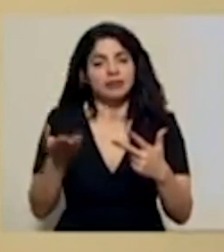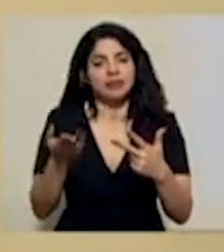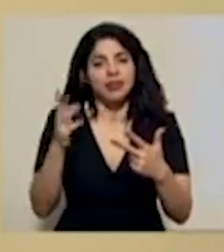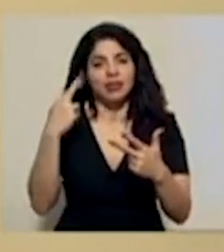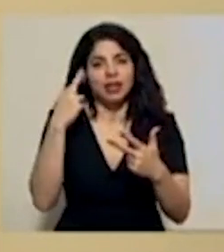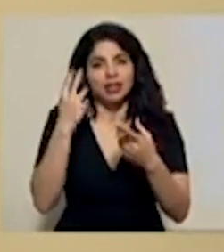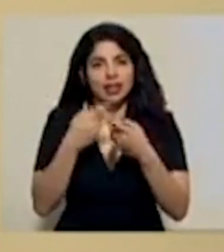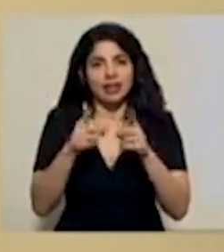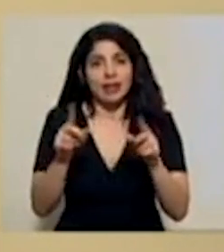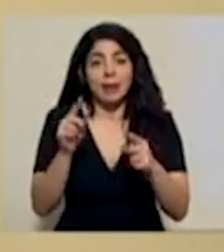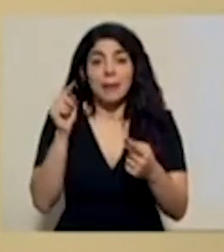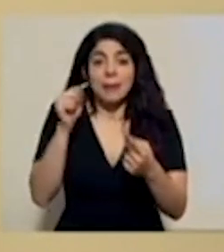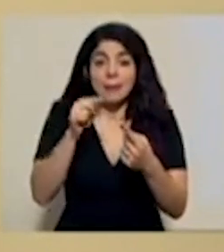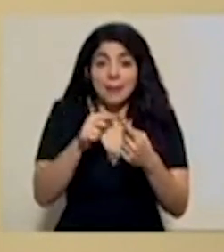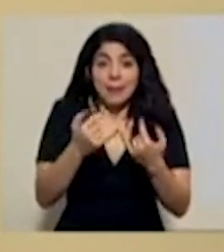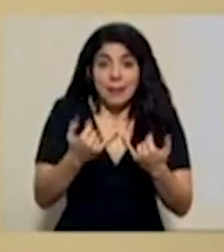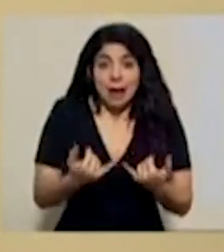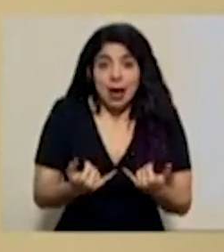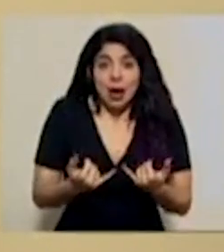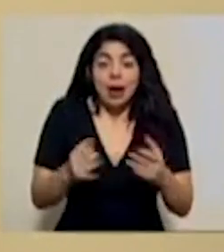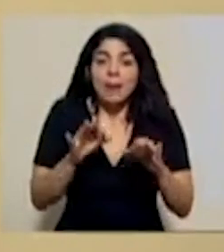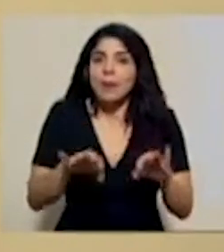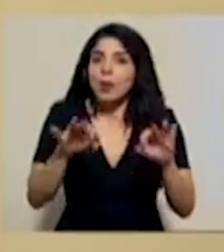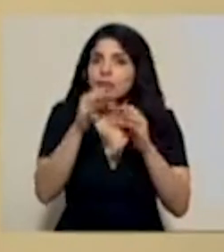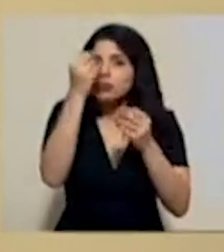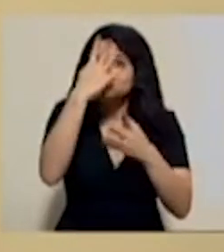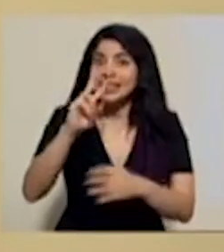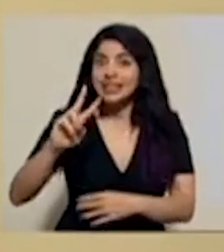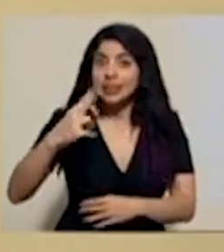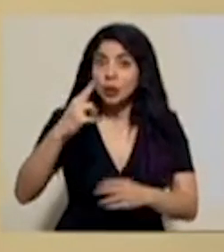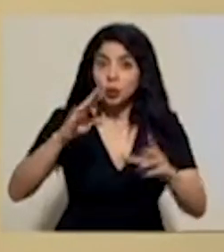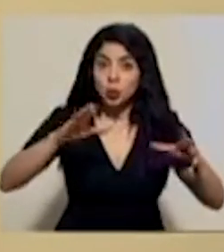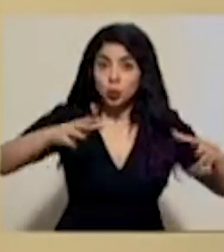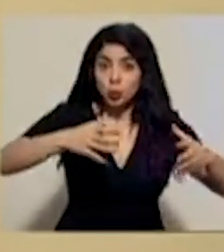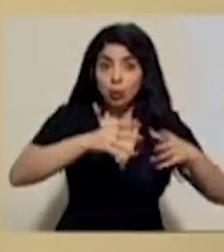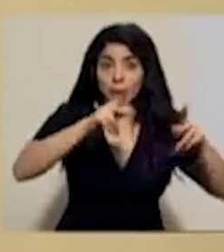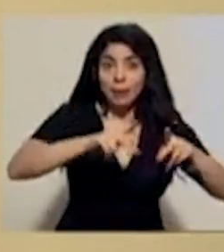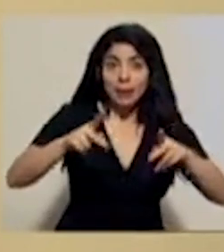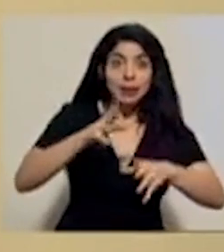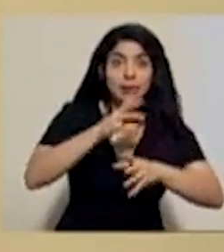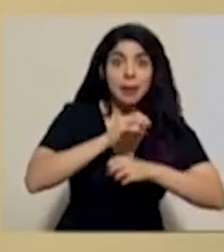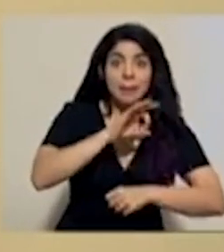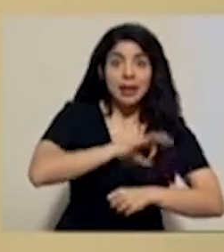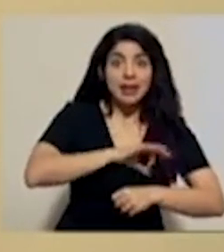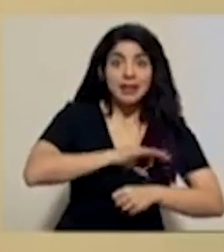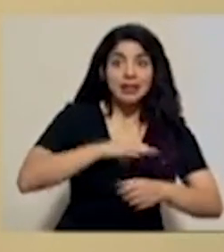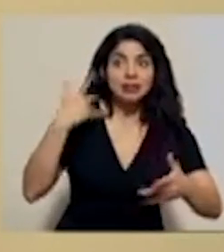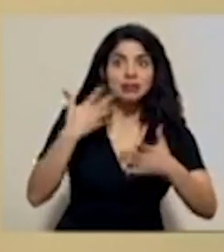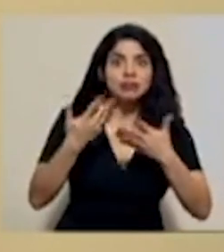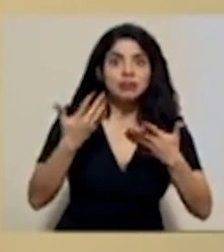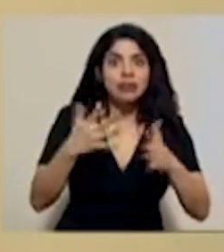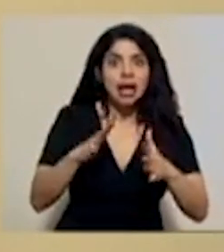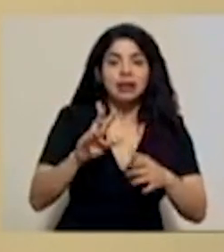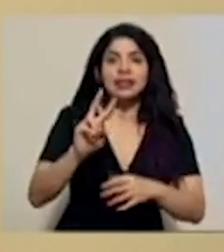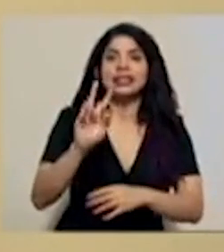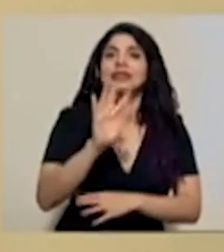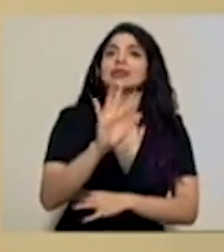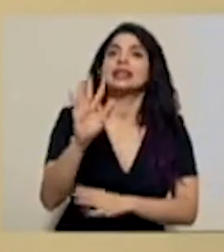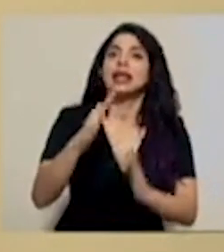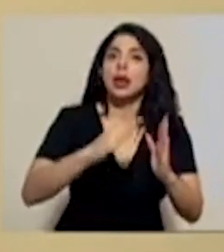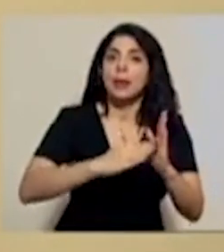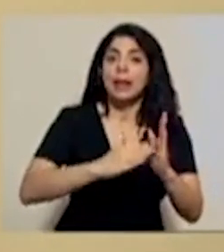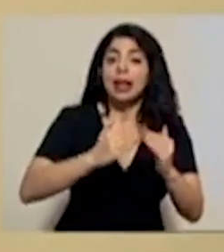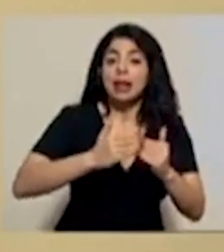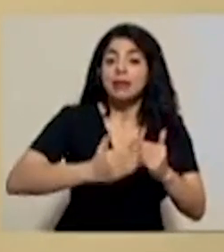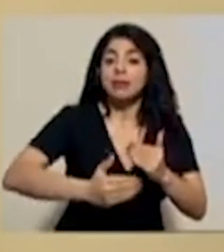importante señalar que ya con este segundo grupo de personas beneficiarias ya llevamos 55 mil y en los próximos